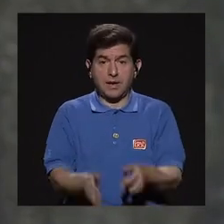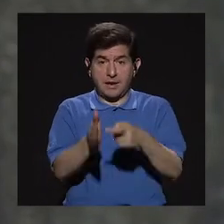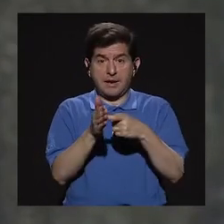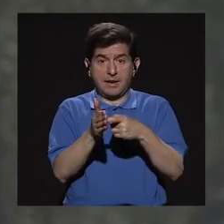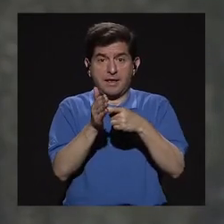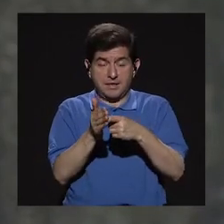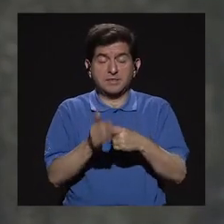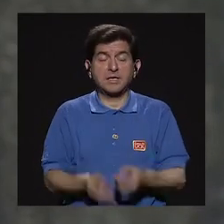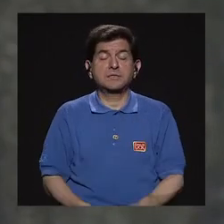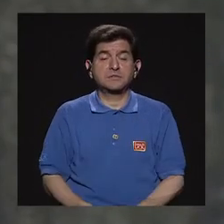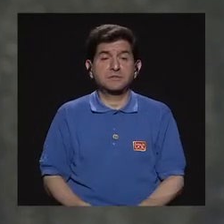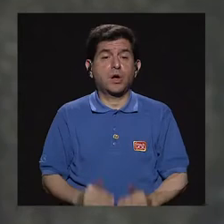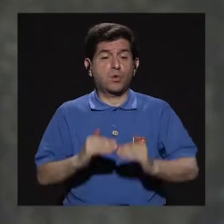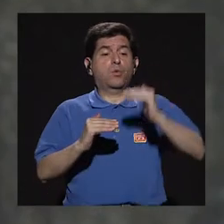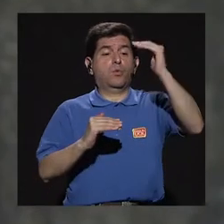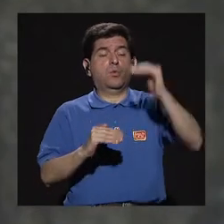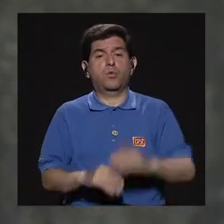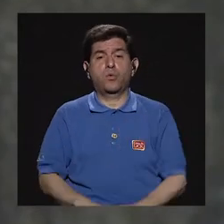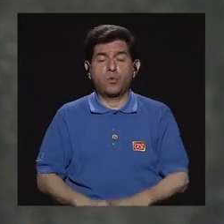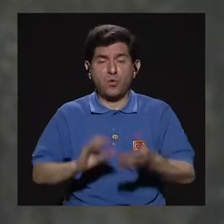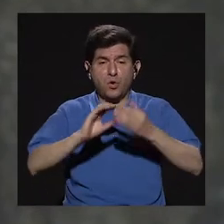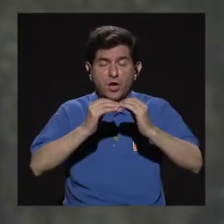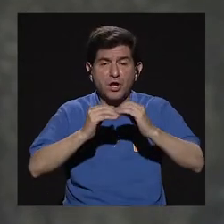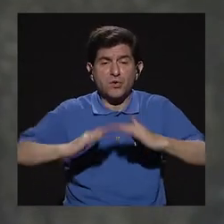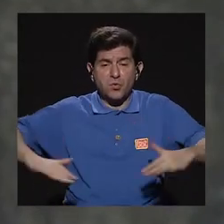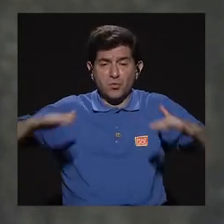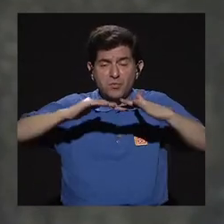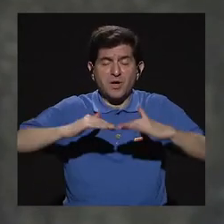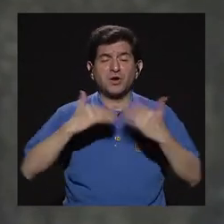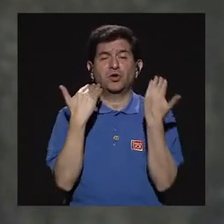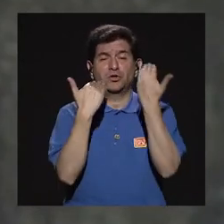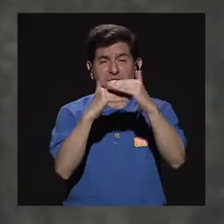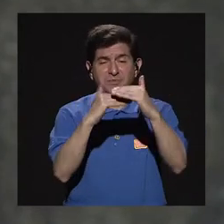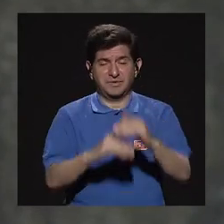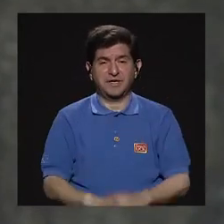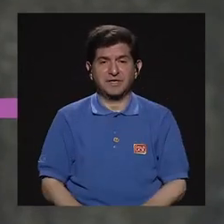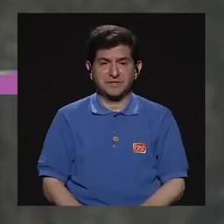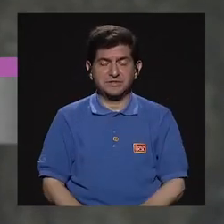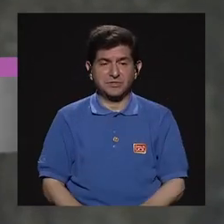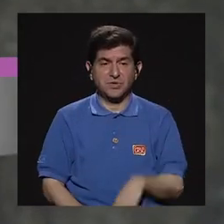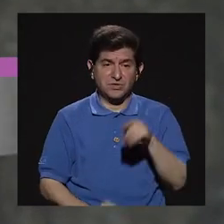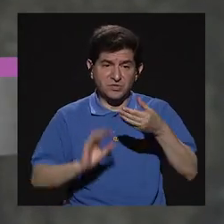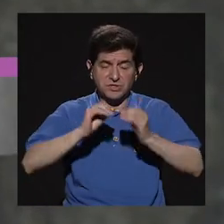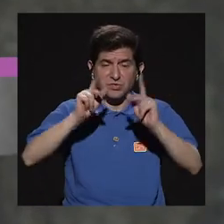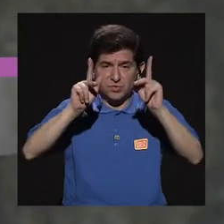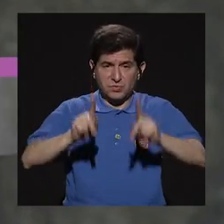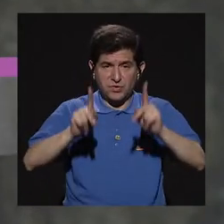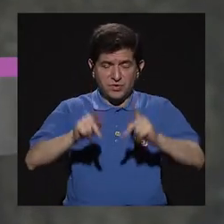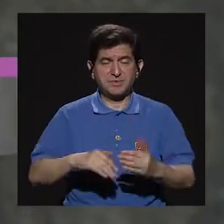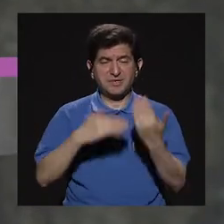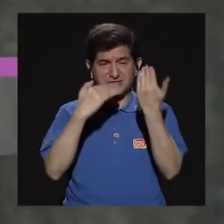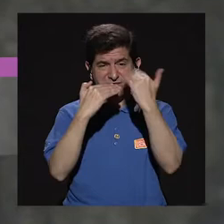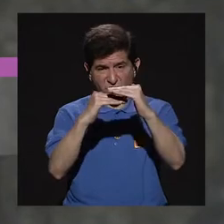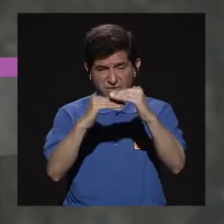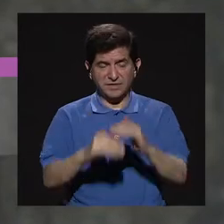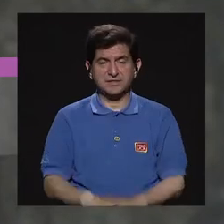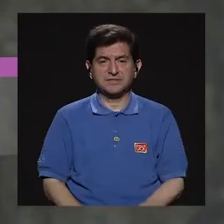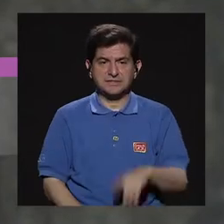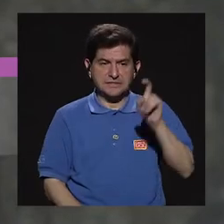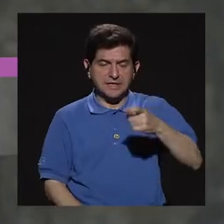alta y tenemos un cupo limitado, ¿verdad?, de manejamos recursos limitados. Entonces, tenemos un cupo limitado y obviamente necesitamos